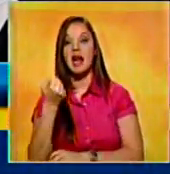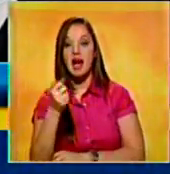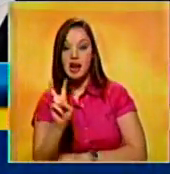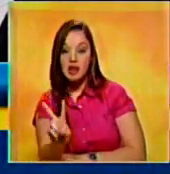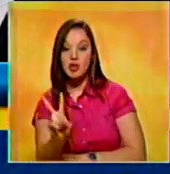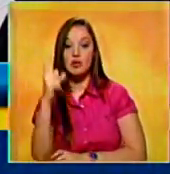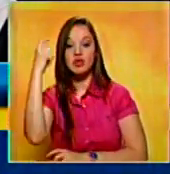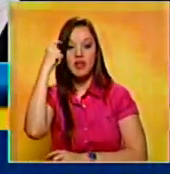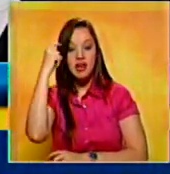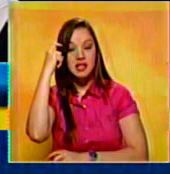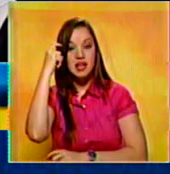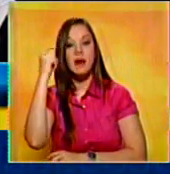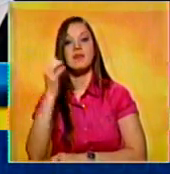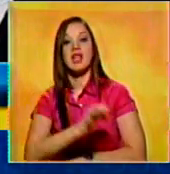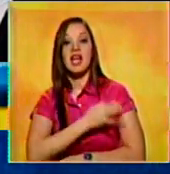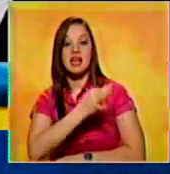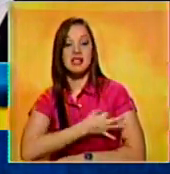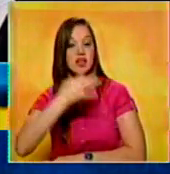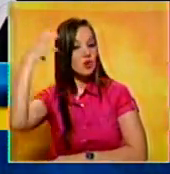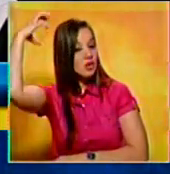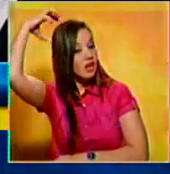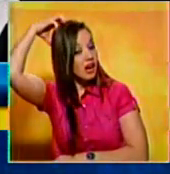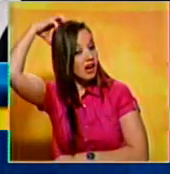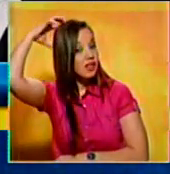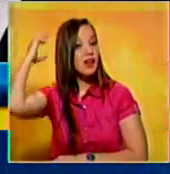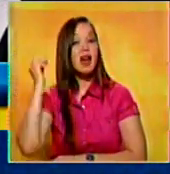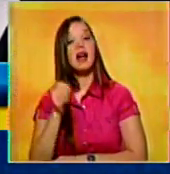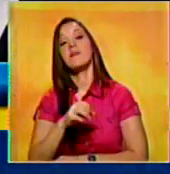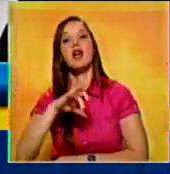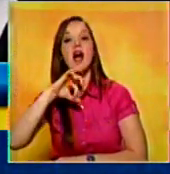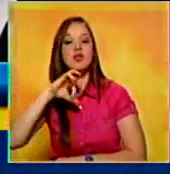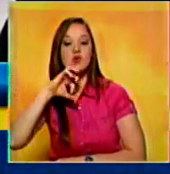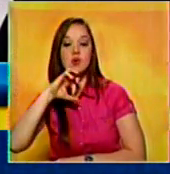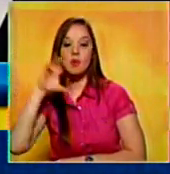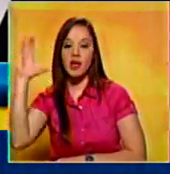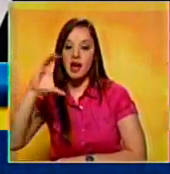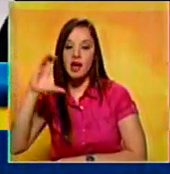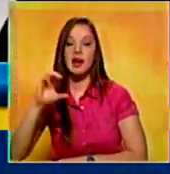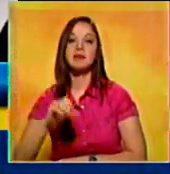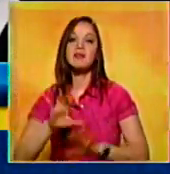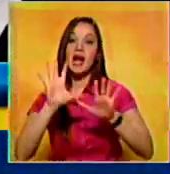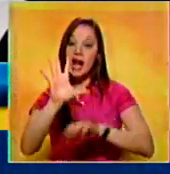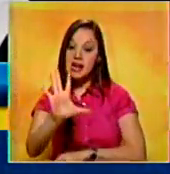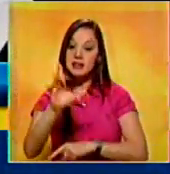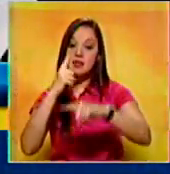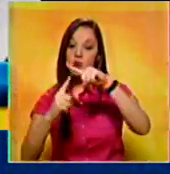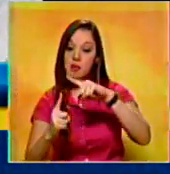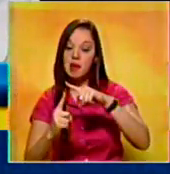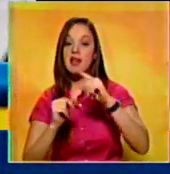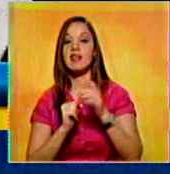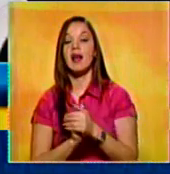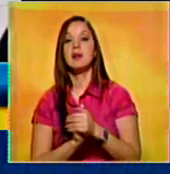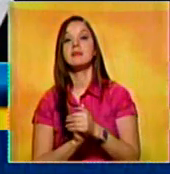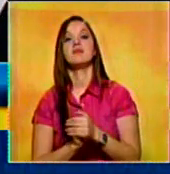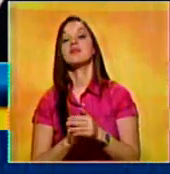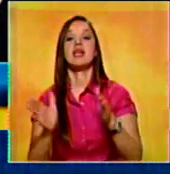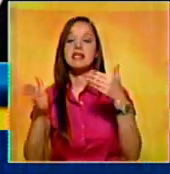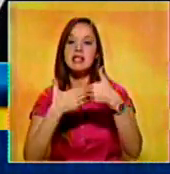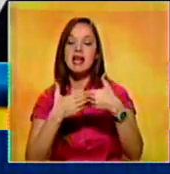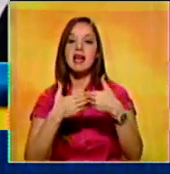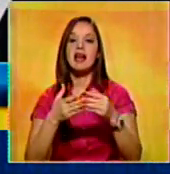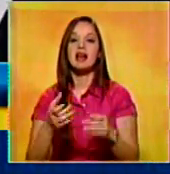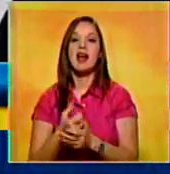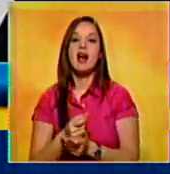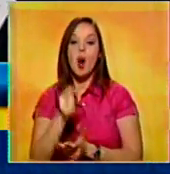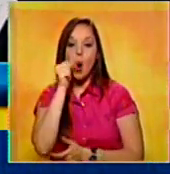día va a celebrar el señor Cardenal Jorge Rosa Sabino, arzobispo de Caracas, a las 5 y media va a cerrar las misas del día el